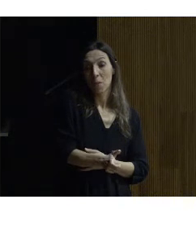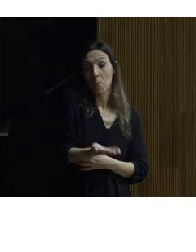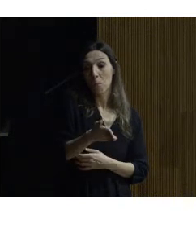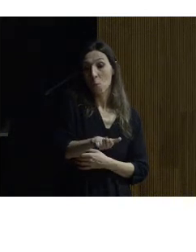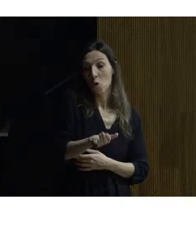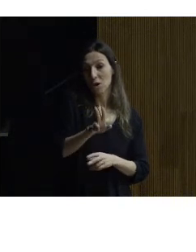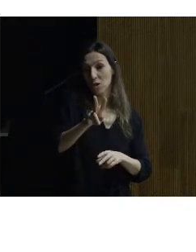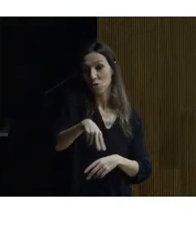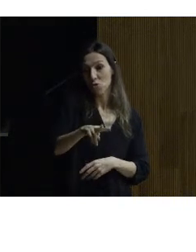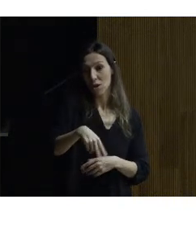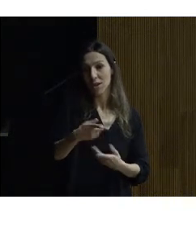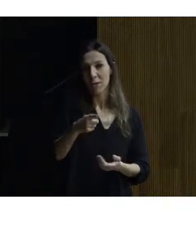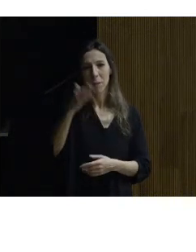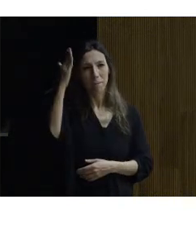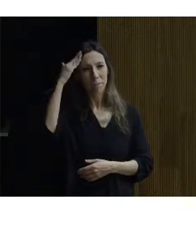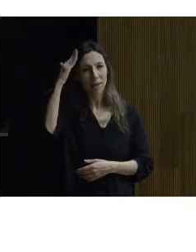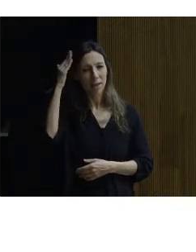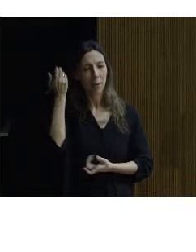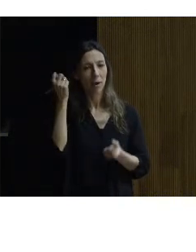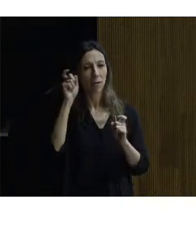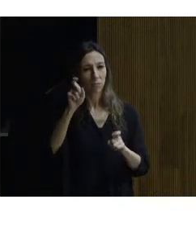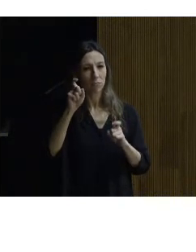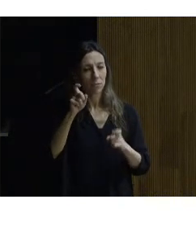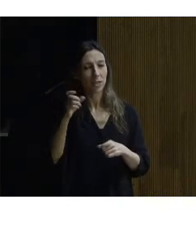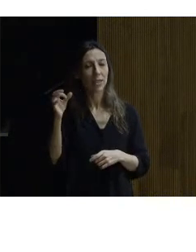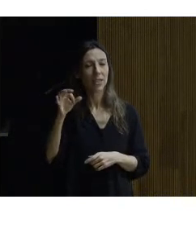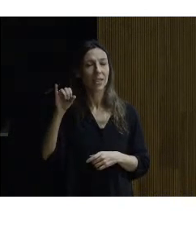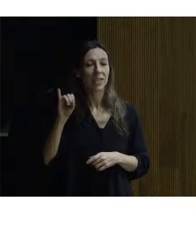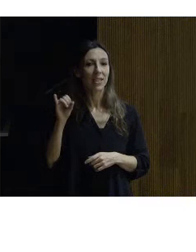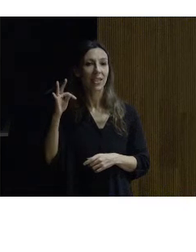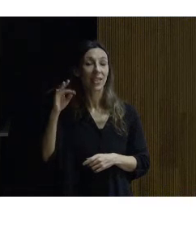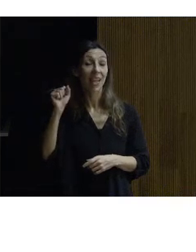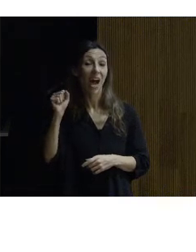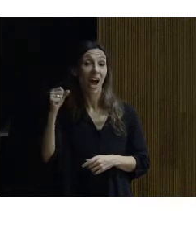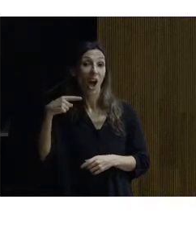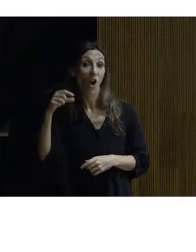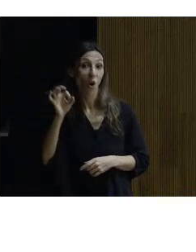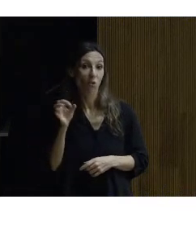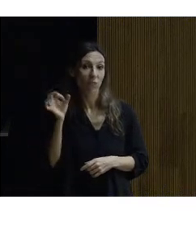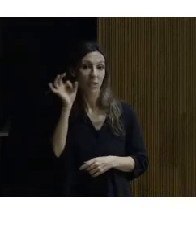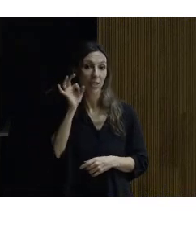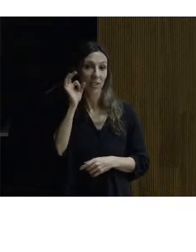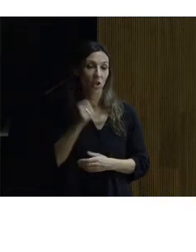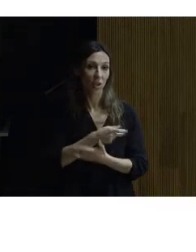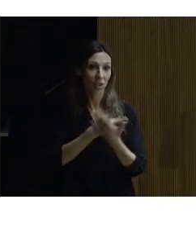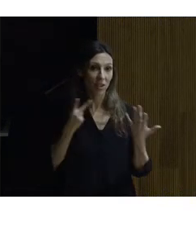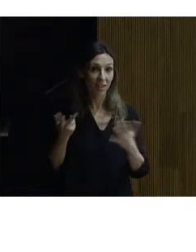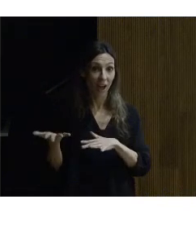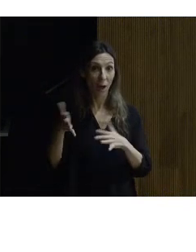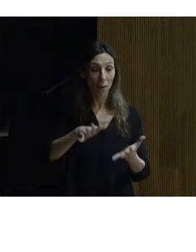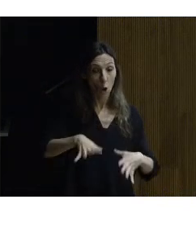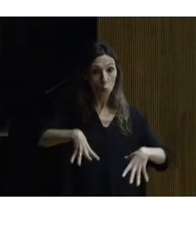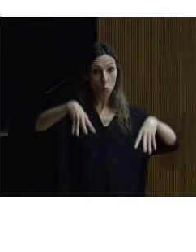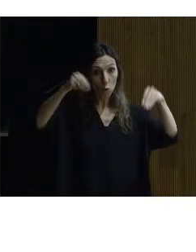de la pintura china clásica Shitao que vivió en el siglo XVII aplica a los montes Huangshan